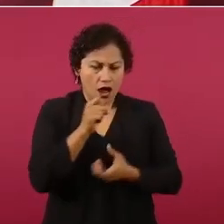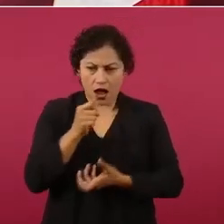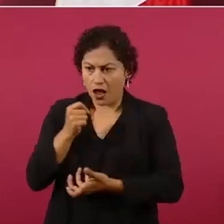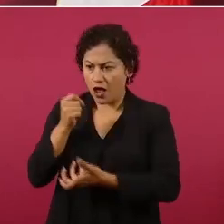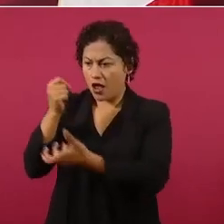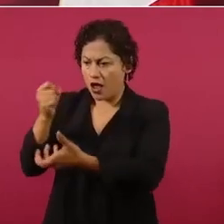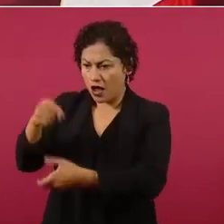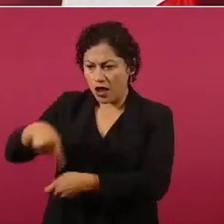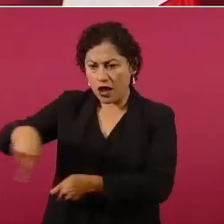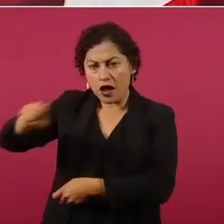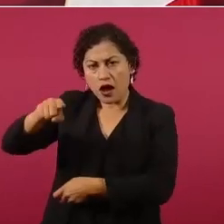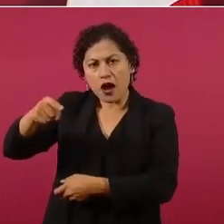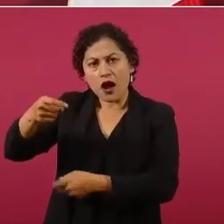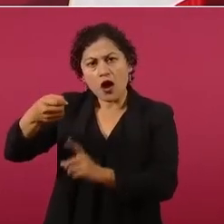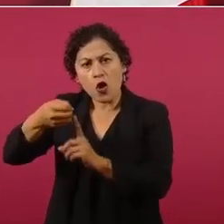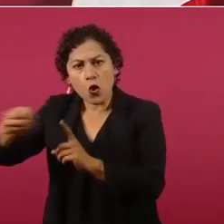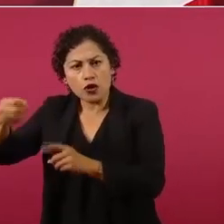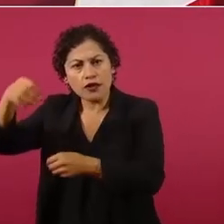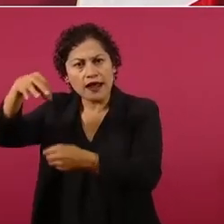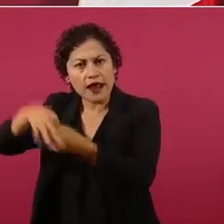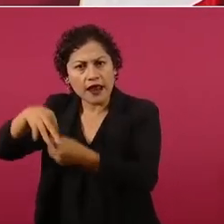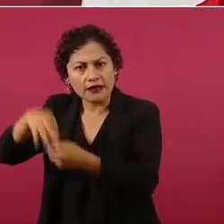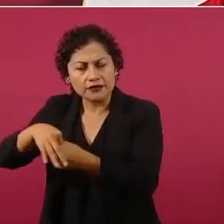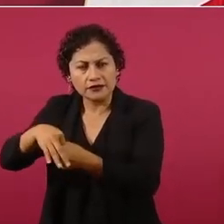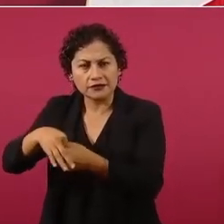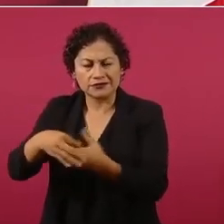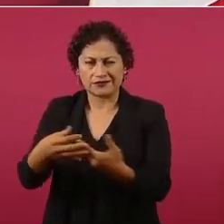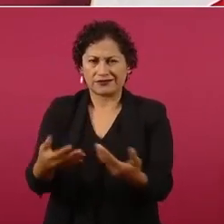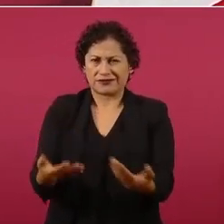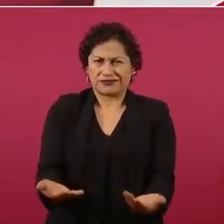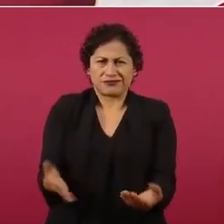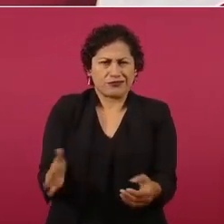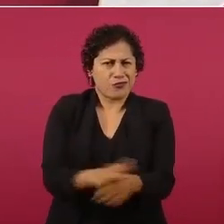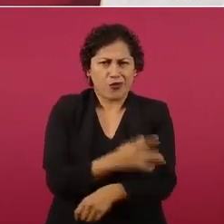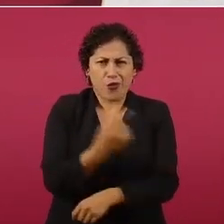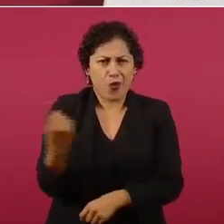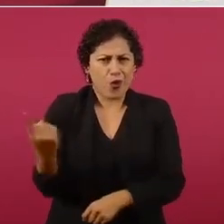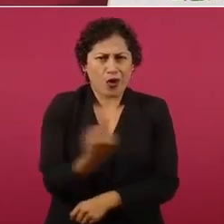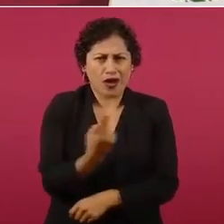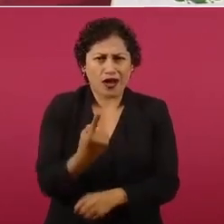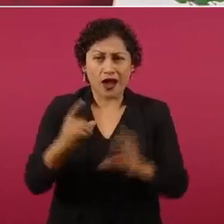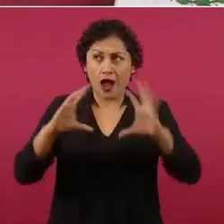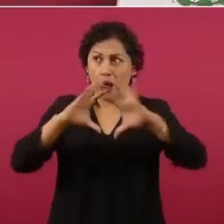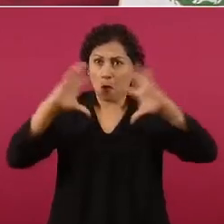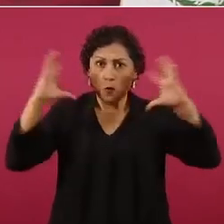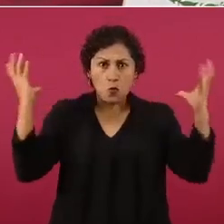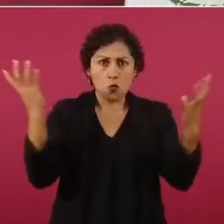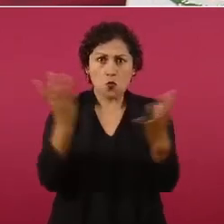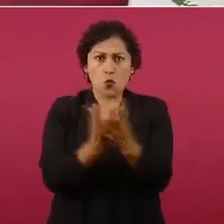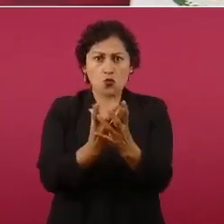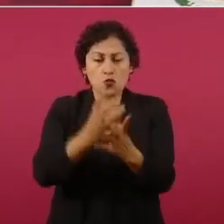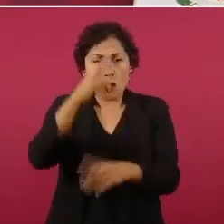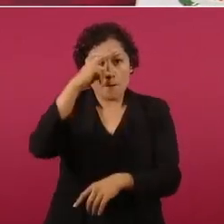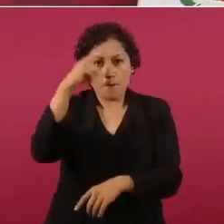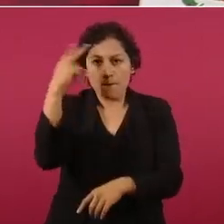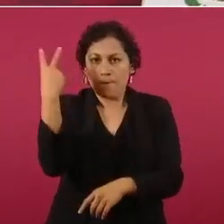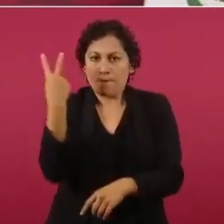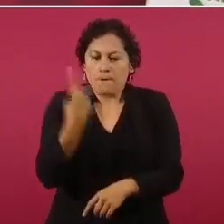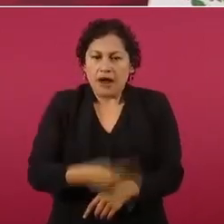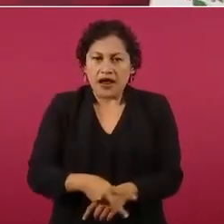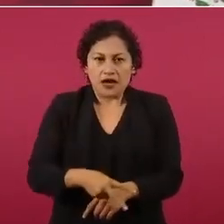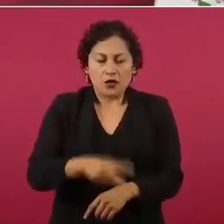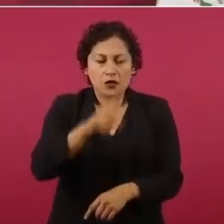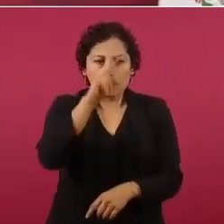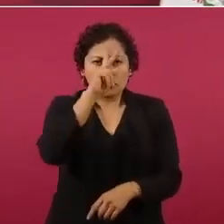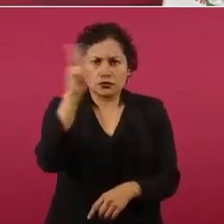Es el país que gasta más en la organización de elecciones, habiendo tantas